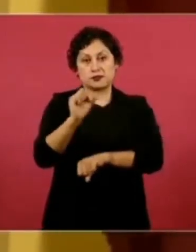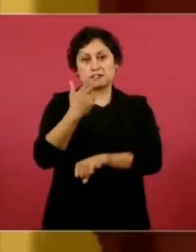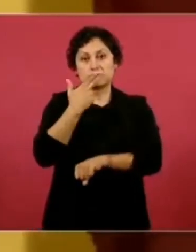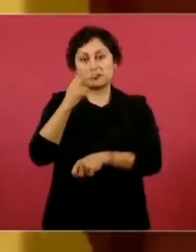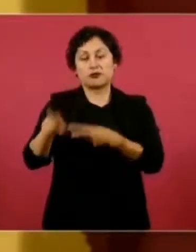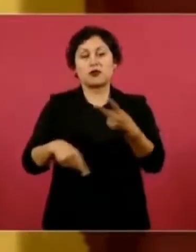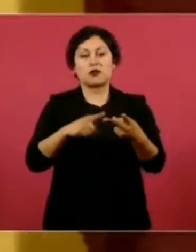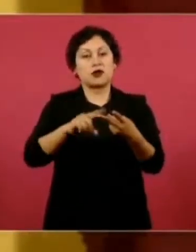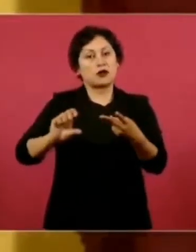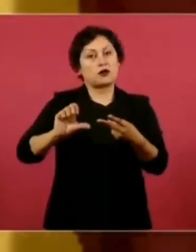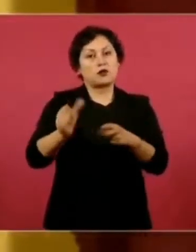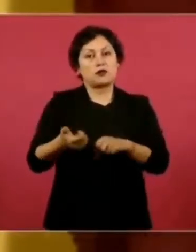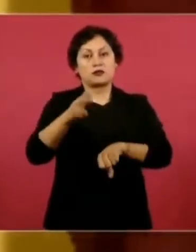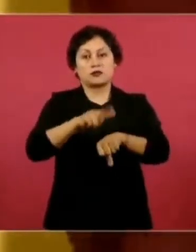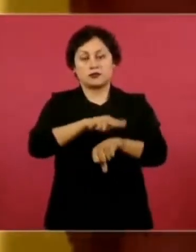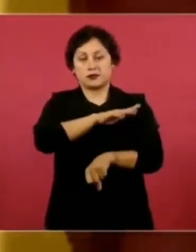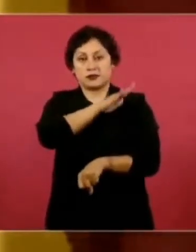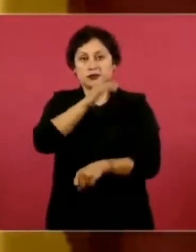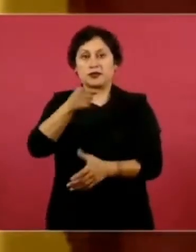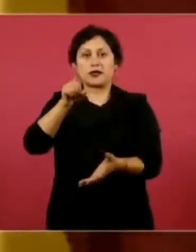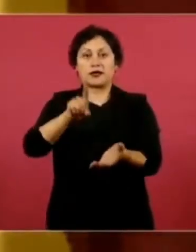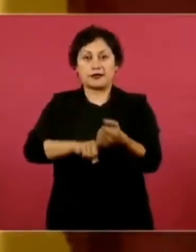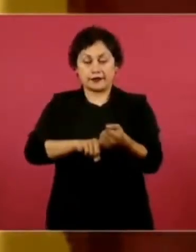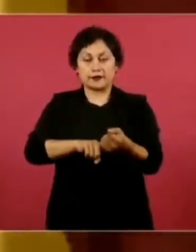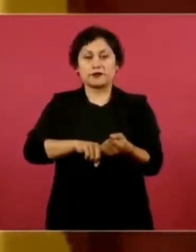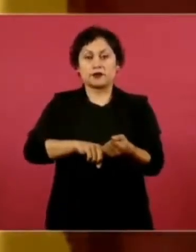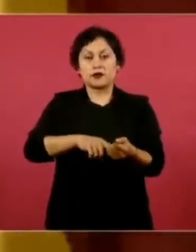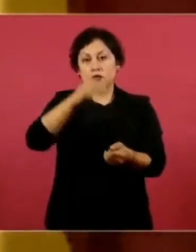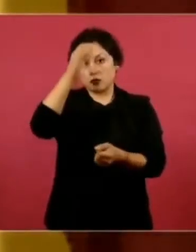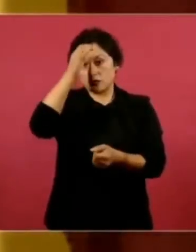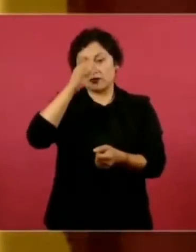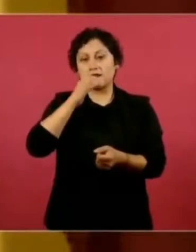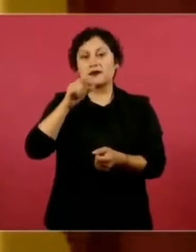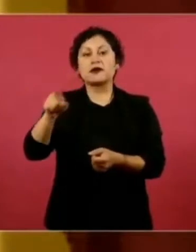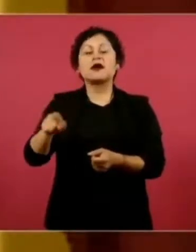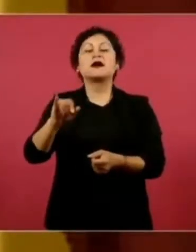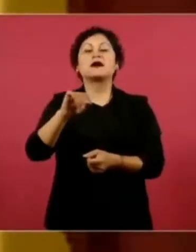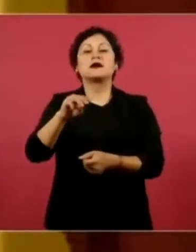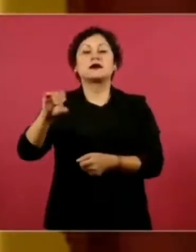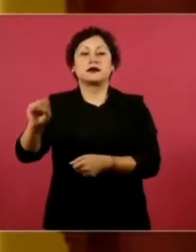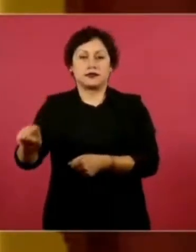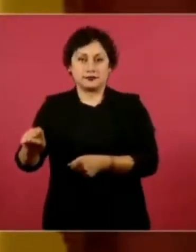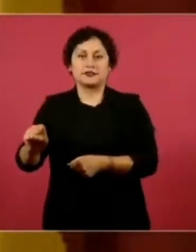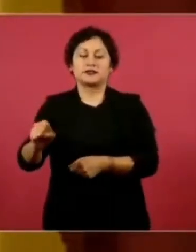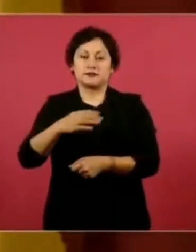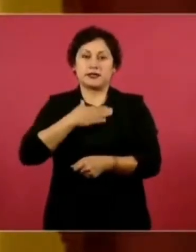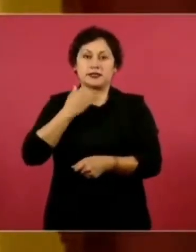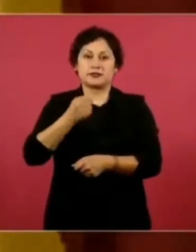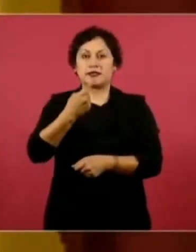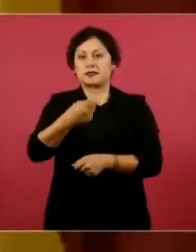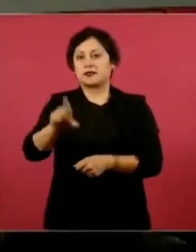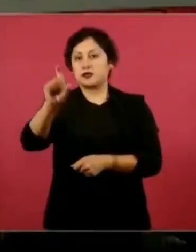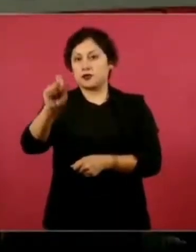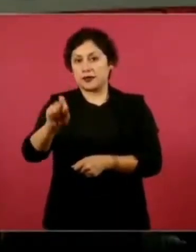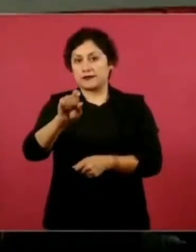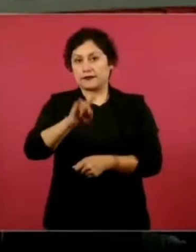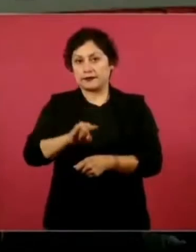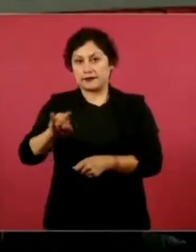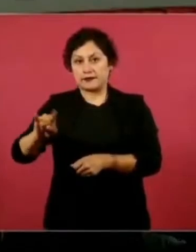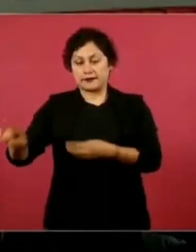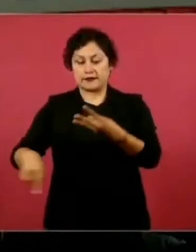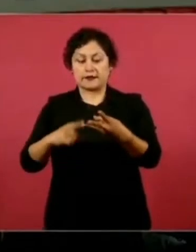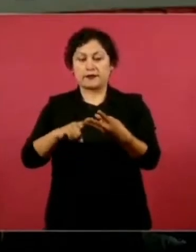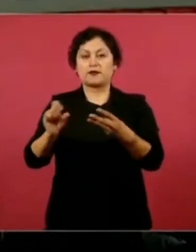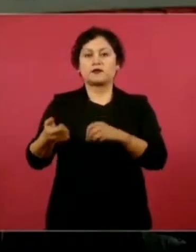Nuevo de Culiacán, este de IMSS-Bienestar, de 120 camas, y el Hospital de El Issste,